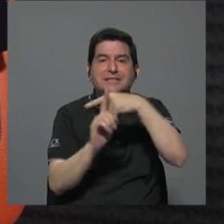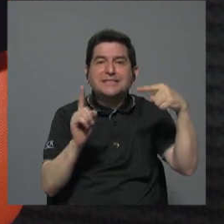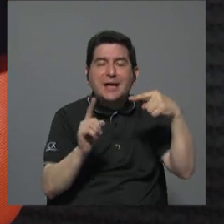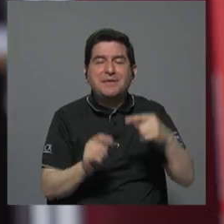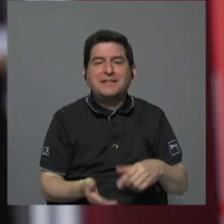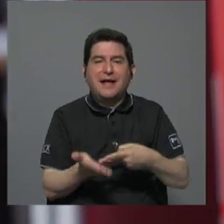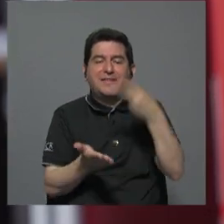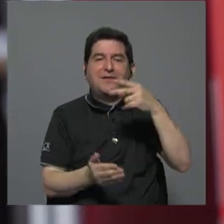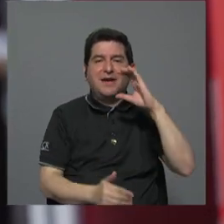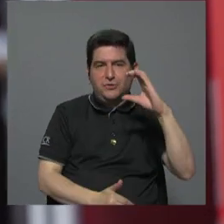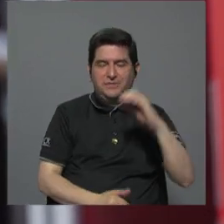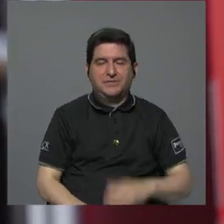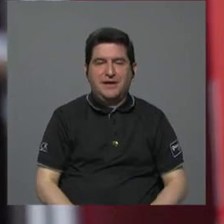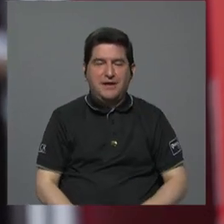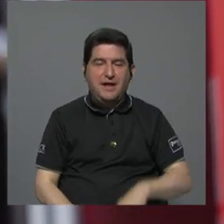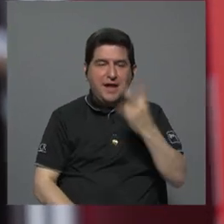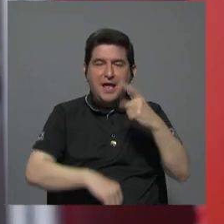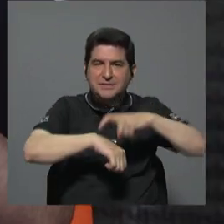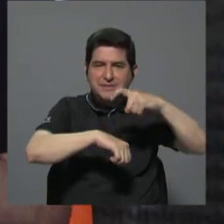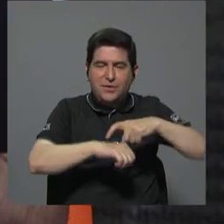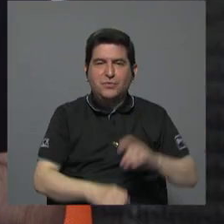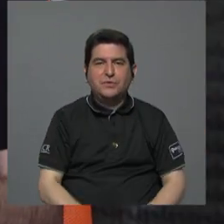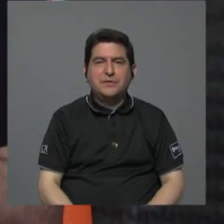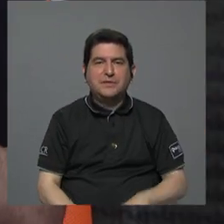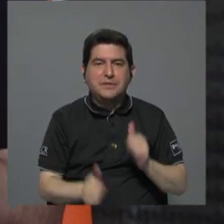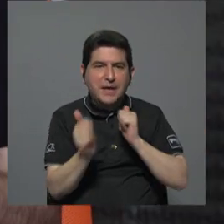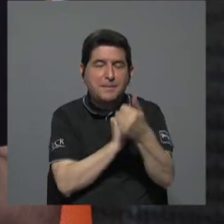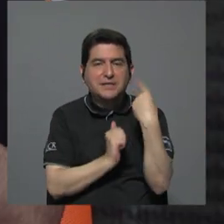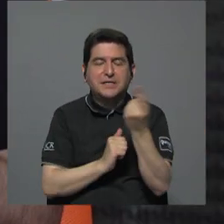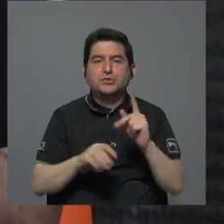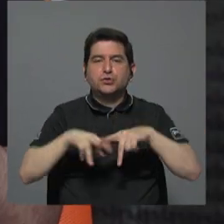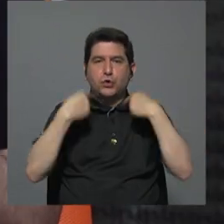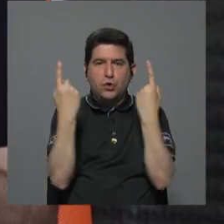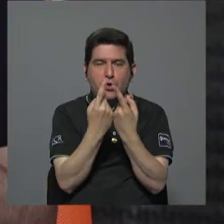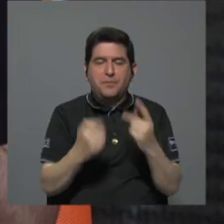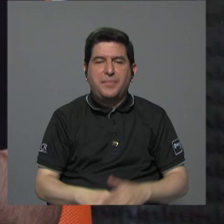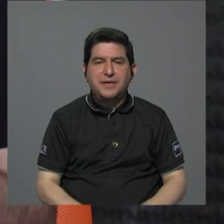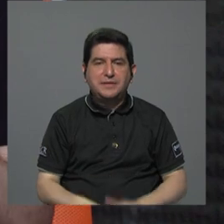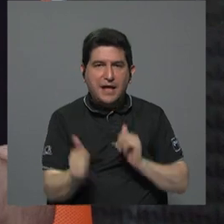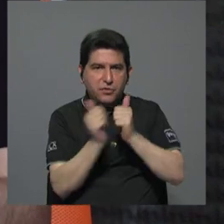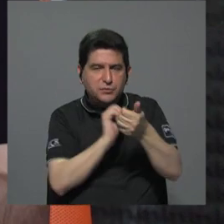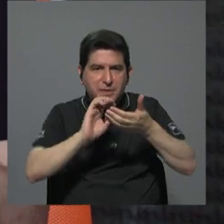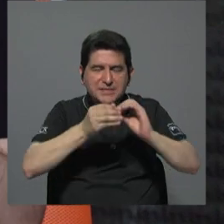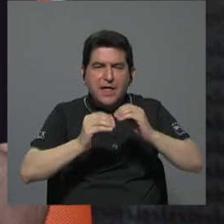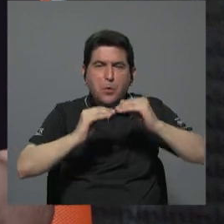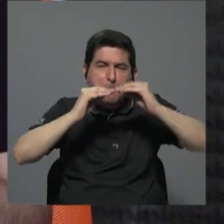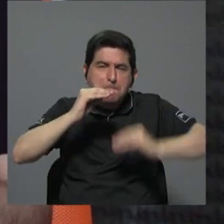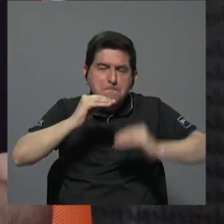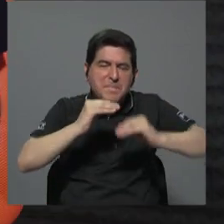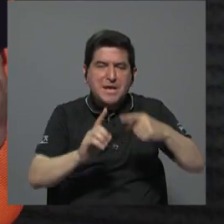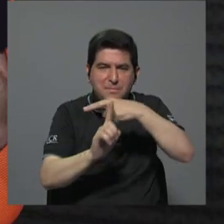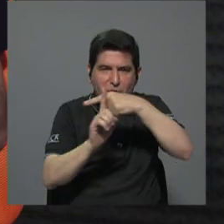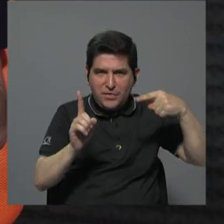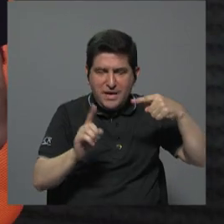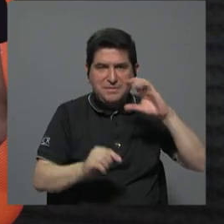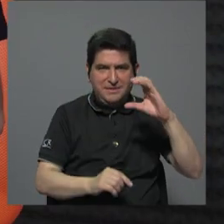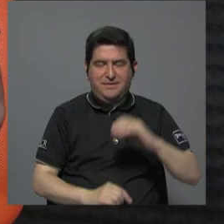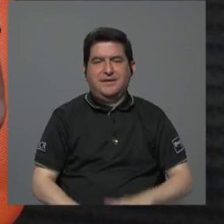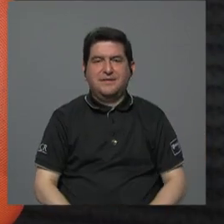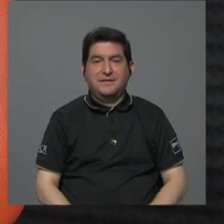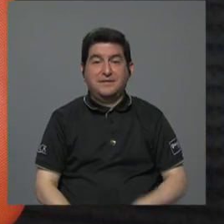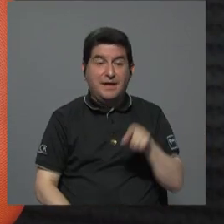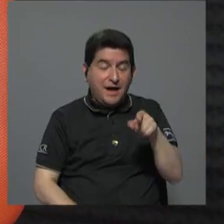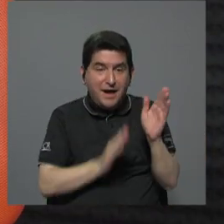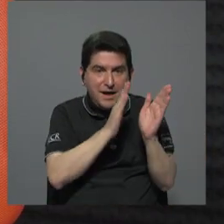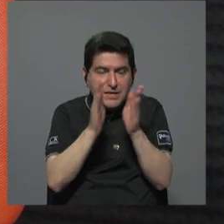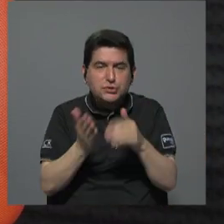cociente en esta segunda etapa clasifican únicamente los partidos que hubieran traspasado esta cifra mínima al subcociente así se